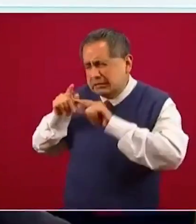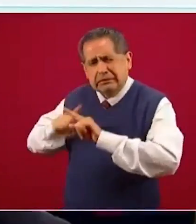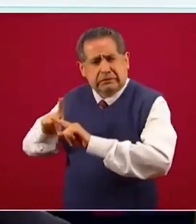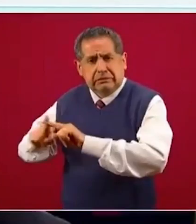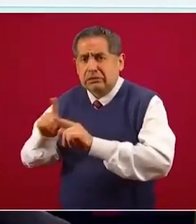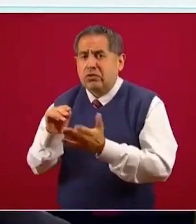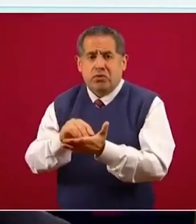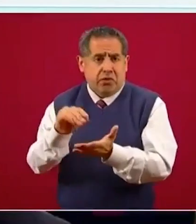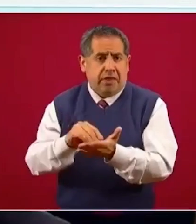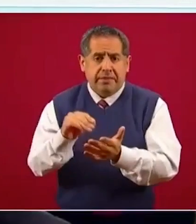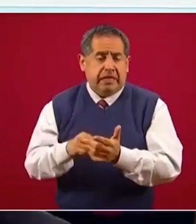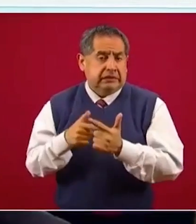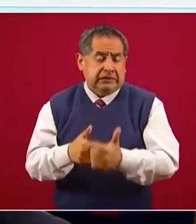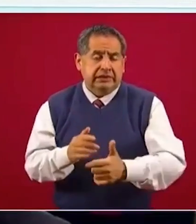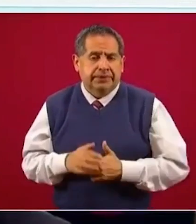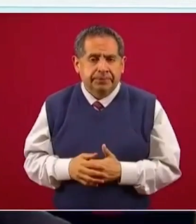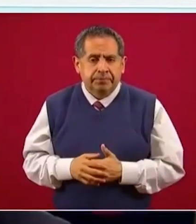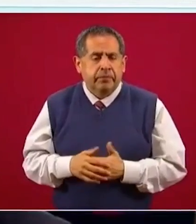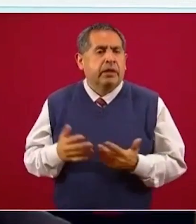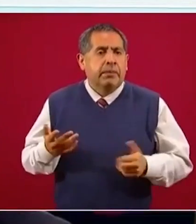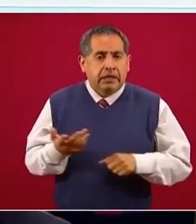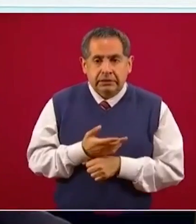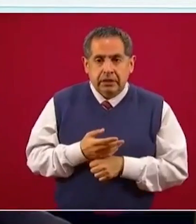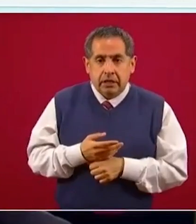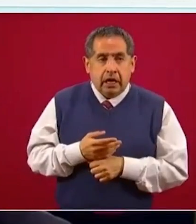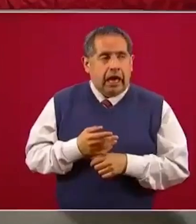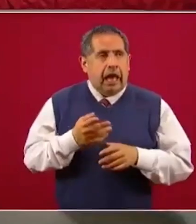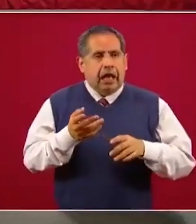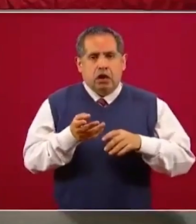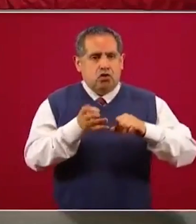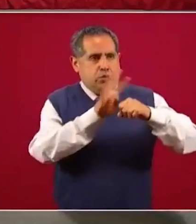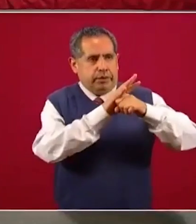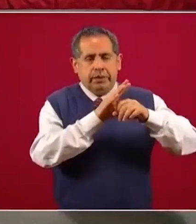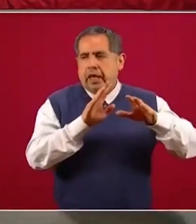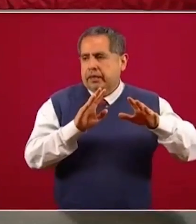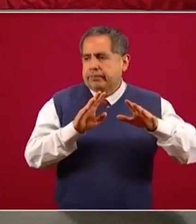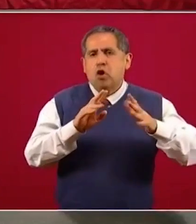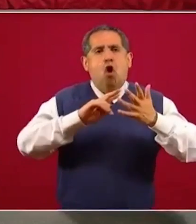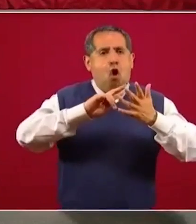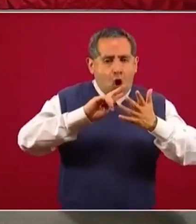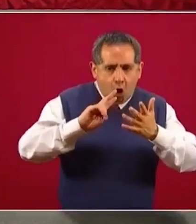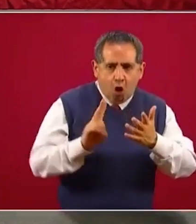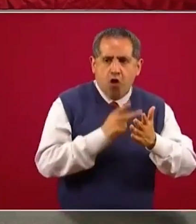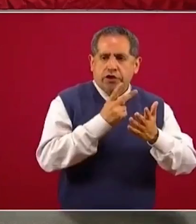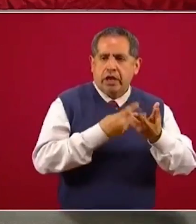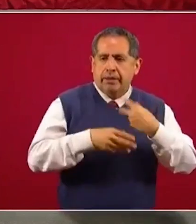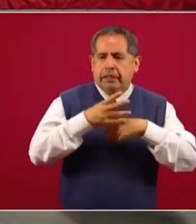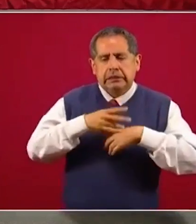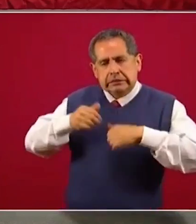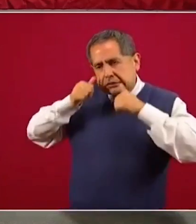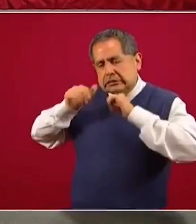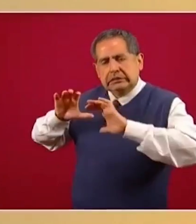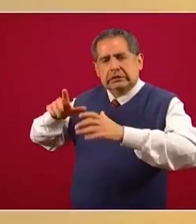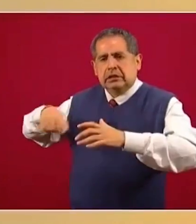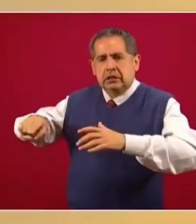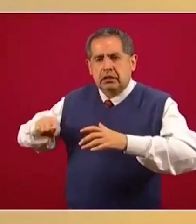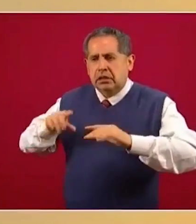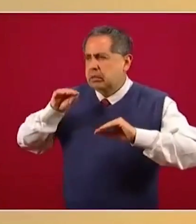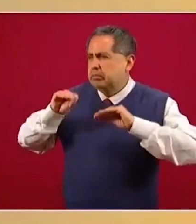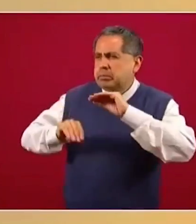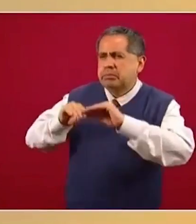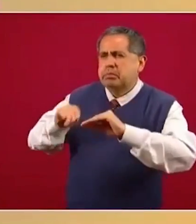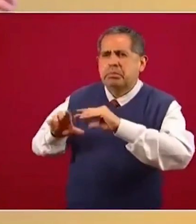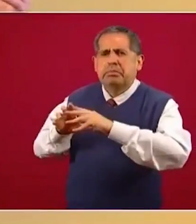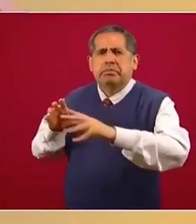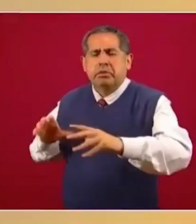Ahora, ¿cómo hemos ido con la fase de reconversión? Empezamos, como les dije, y llegamos hasta 222 camas.